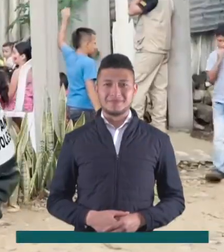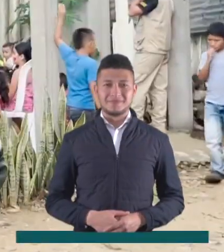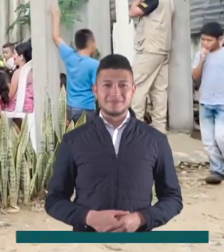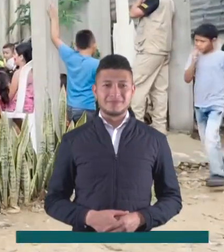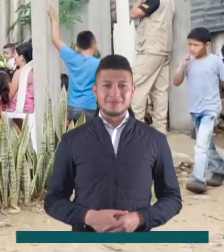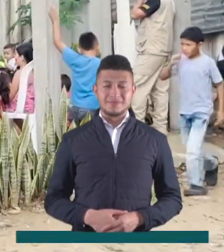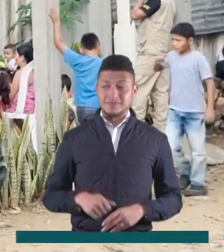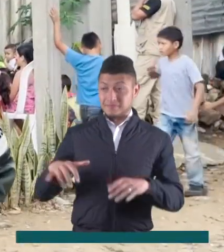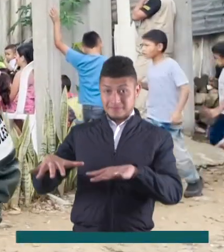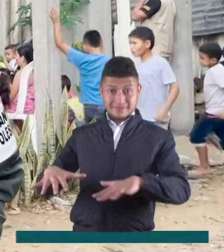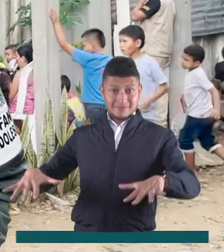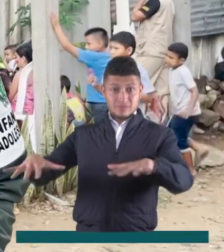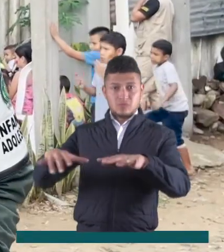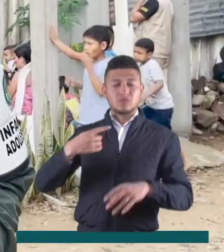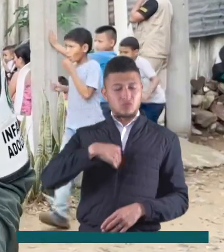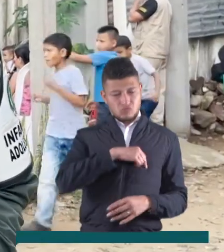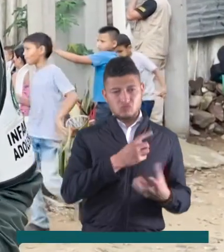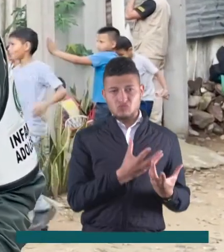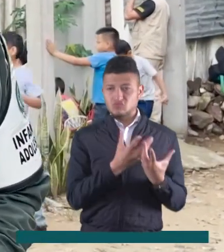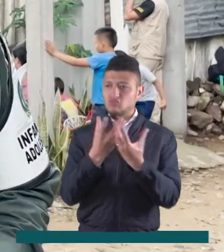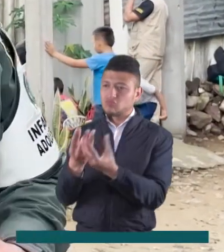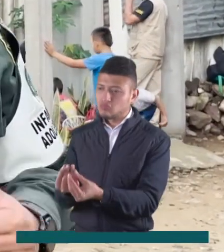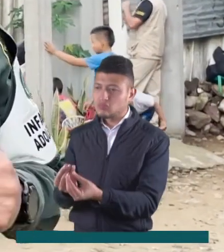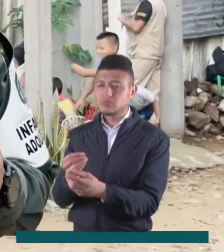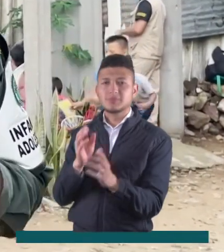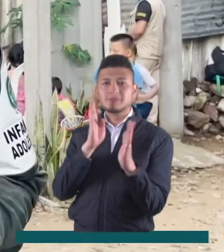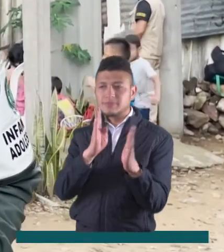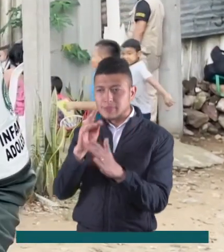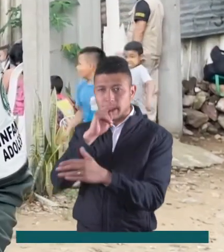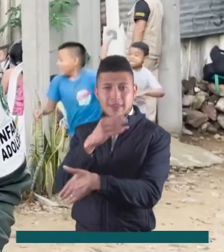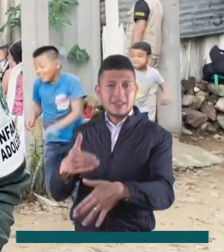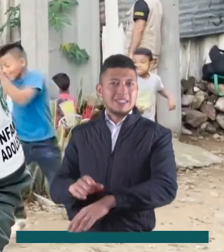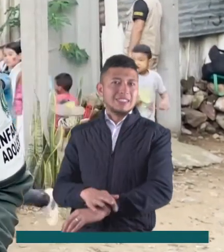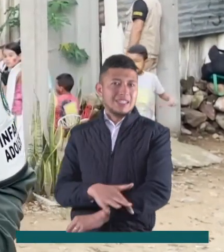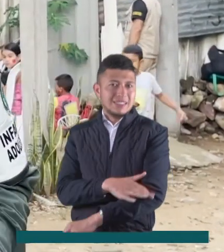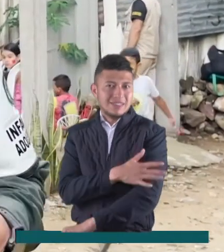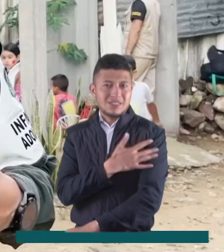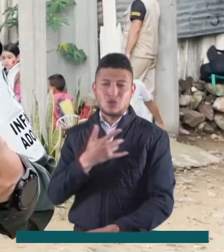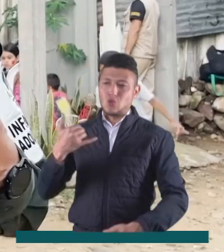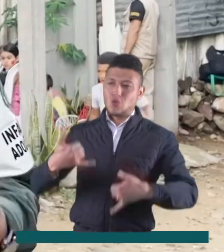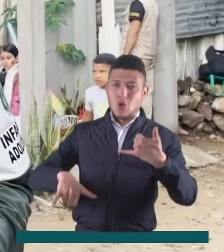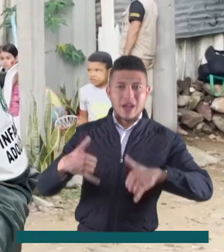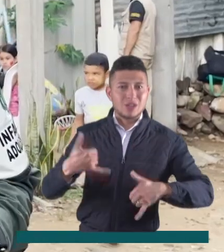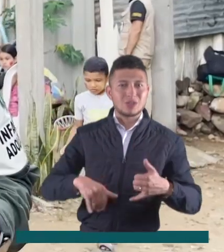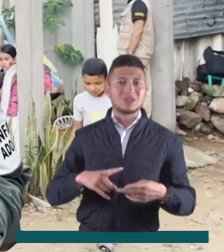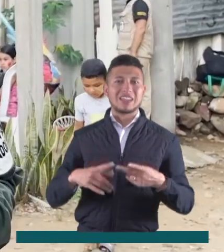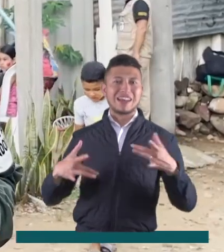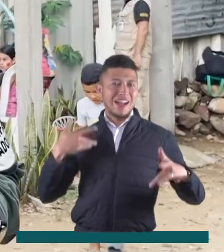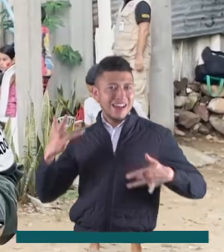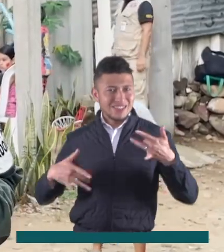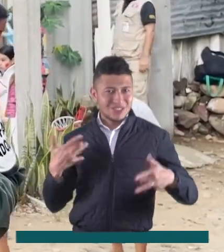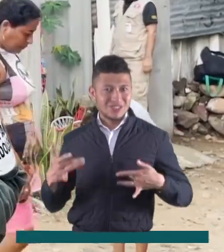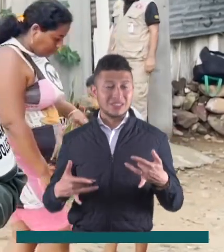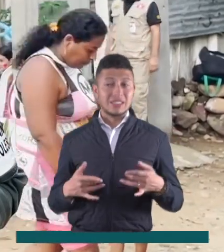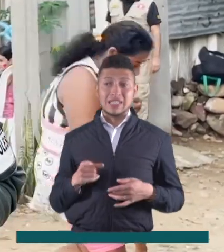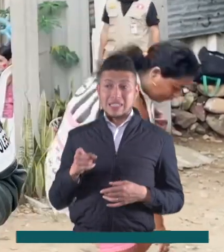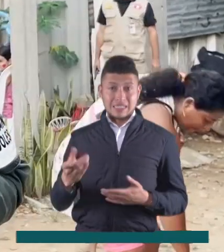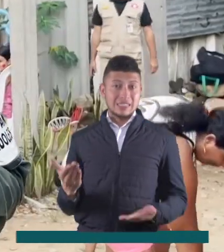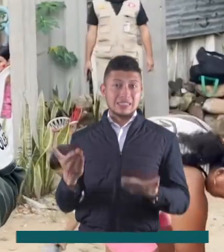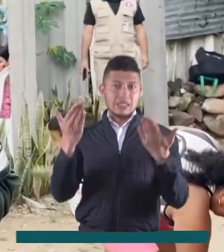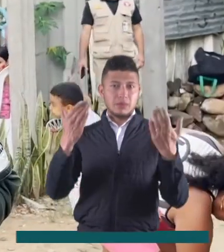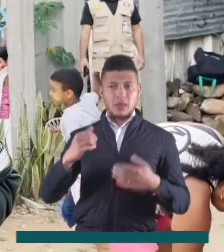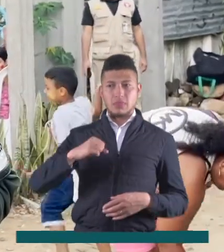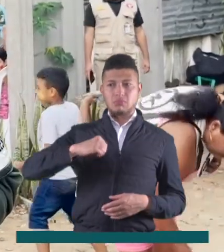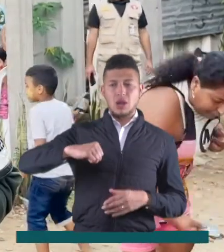Acá llegamos a este asentamiento con el fin de sensibilizar a nuestros niños a través de los juegos, a través de la recreación